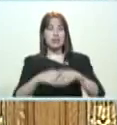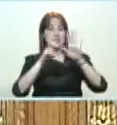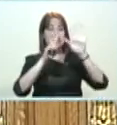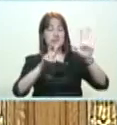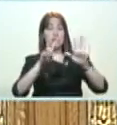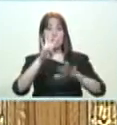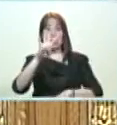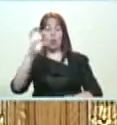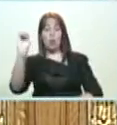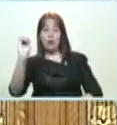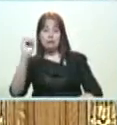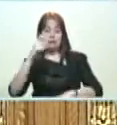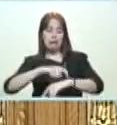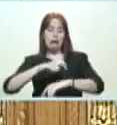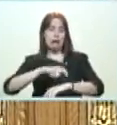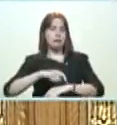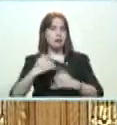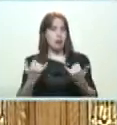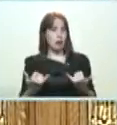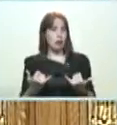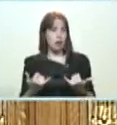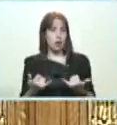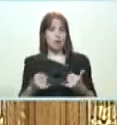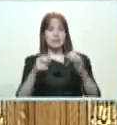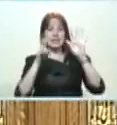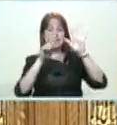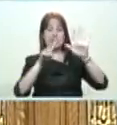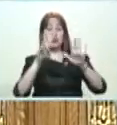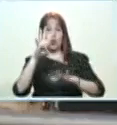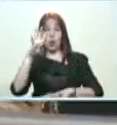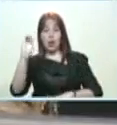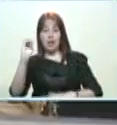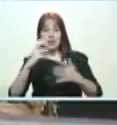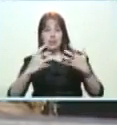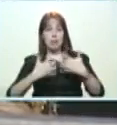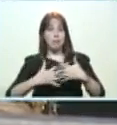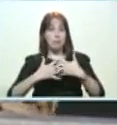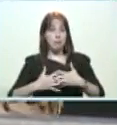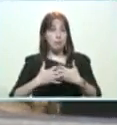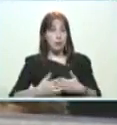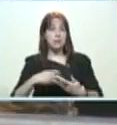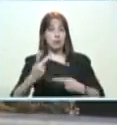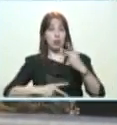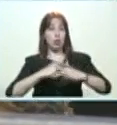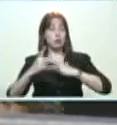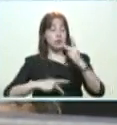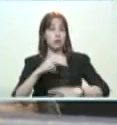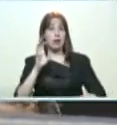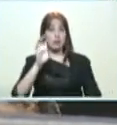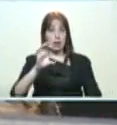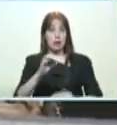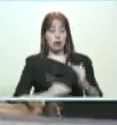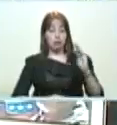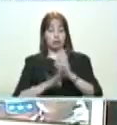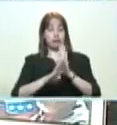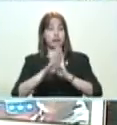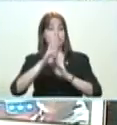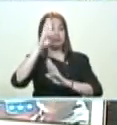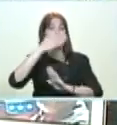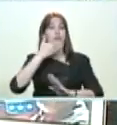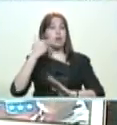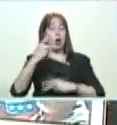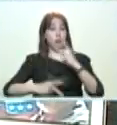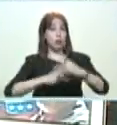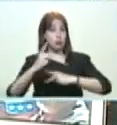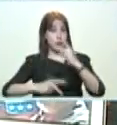740 hasta el momento. En las 740 empresas productivas del país. Hemos elevado la producción y la productividad.